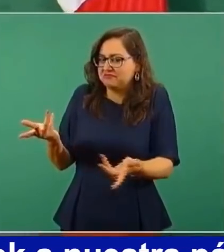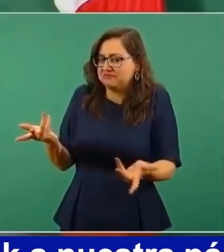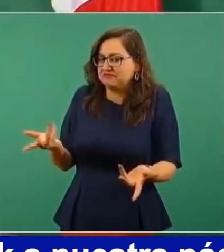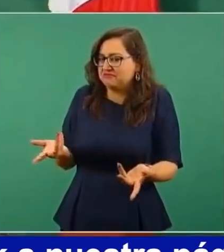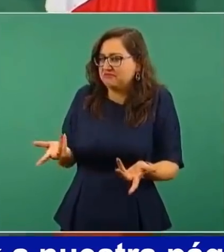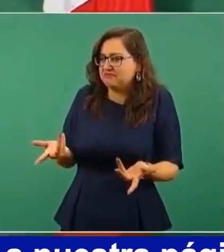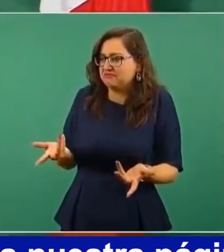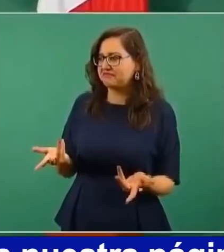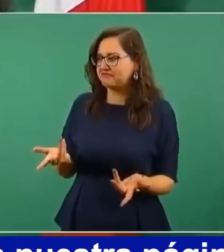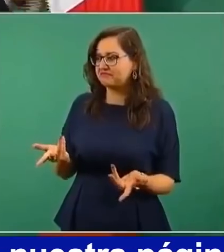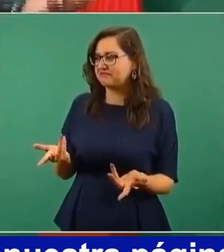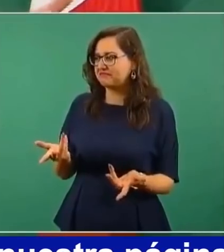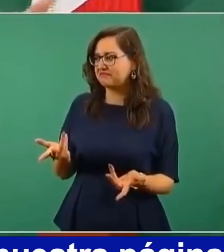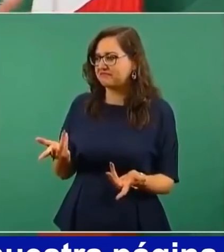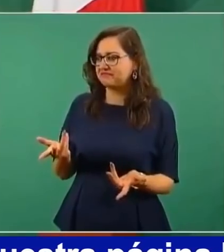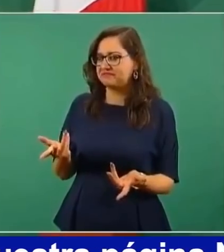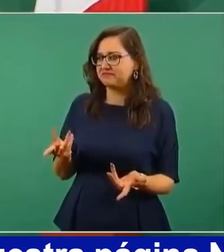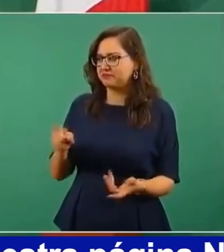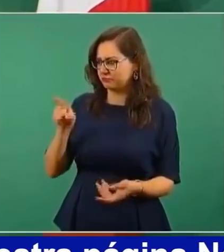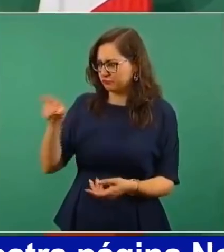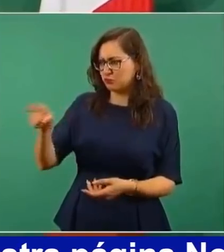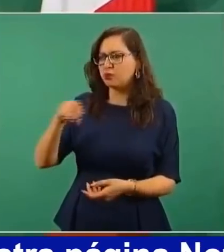no es presidente